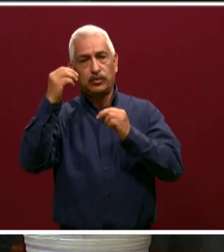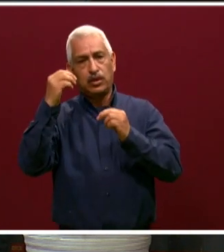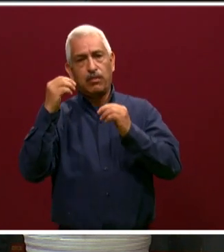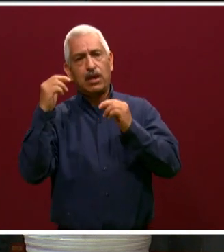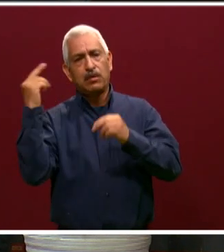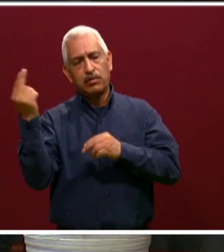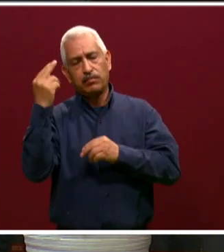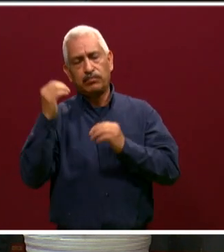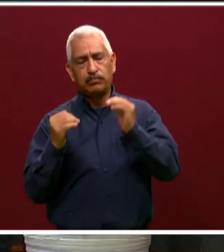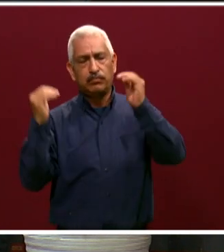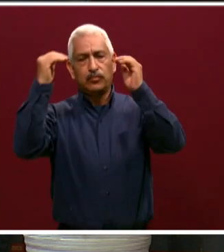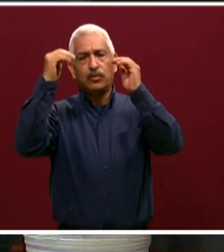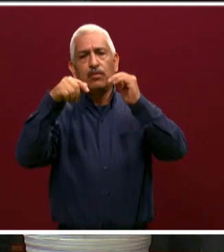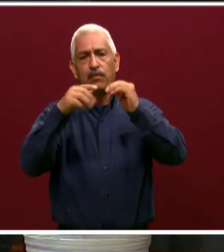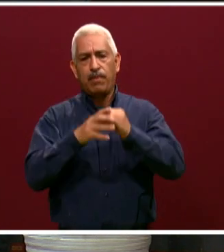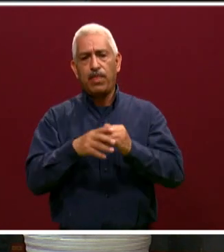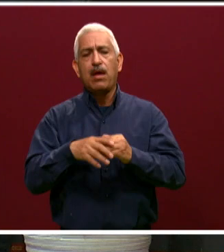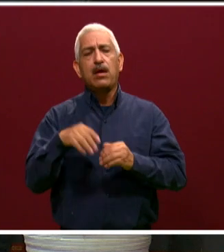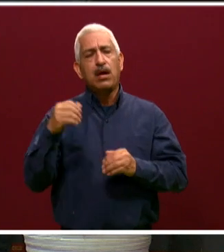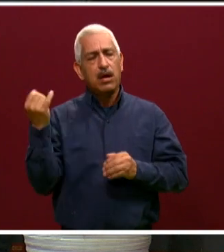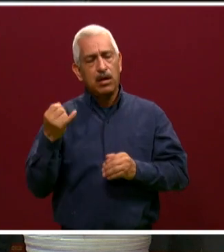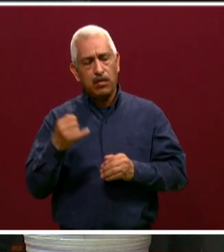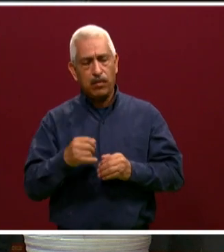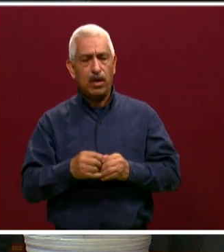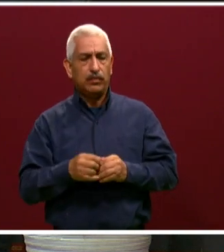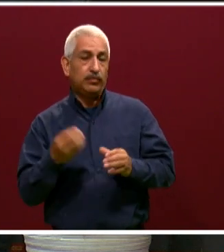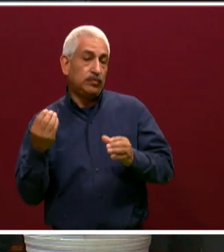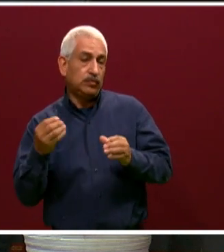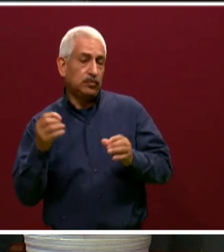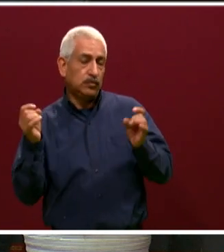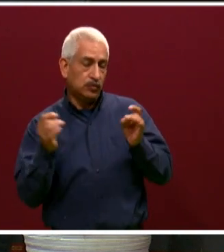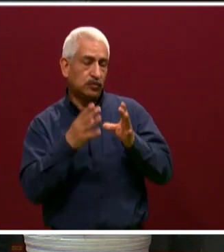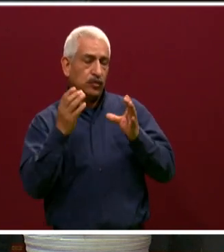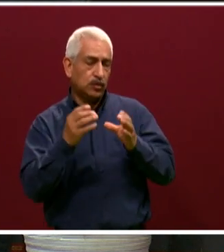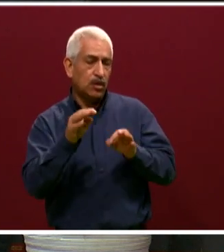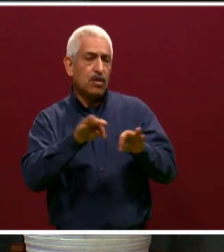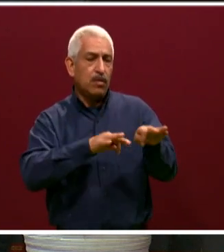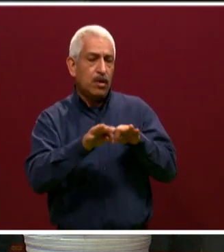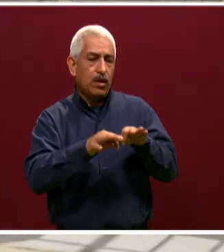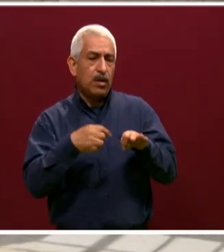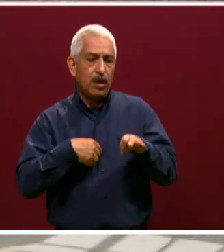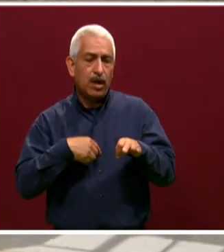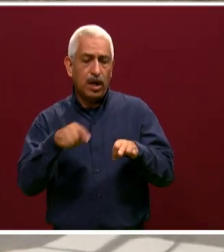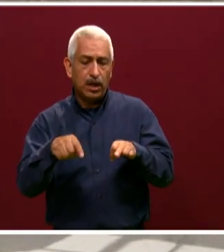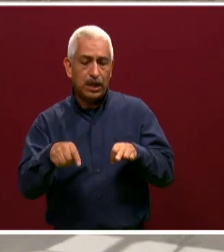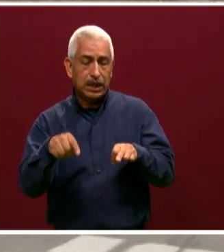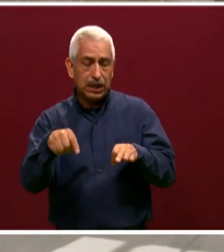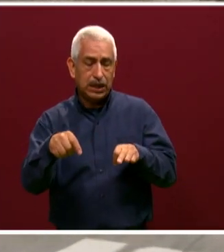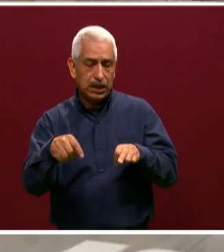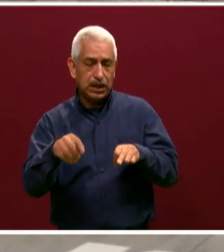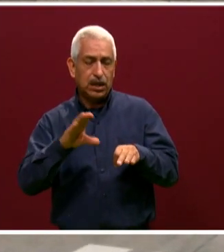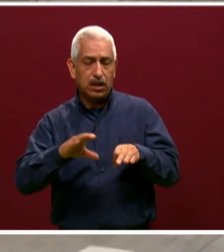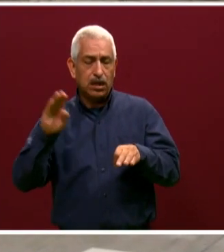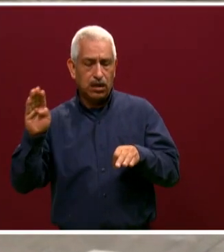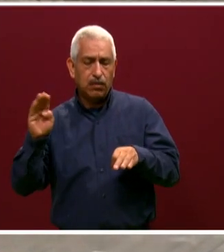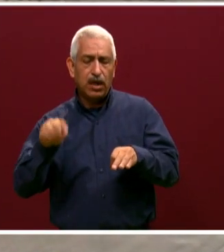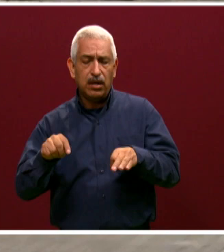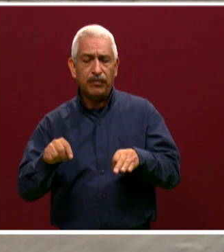también con las cuestiones del trabajo, porque las capacitaciones se preparan como auxiliares para las ramas que estamos